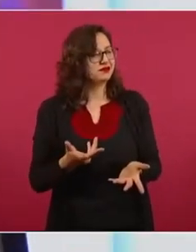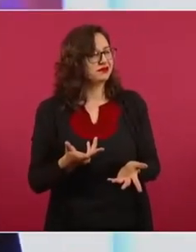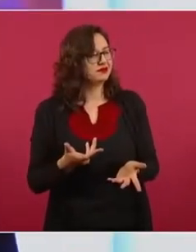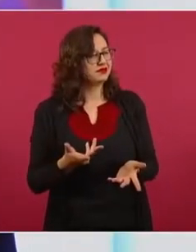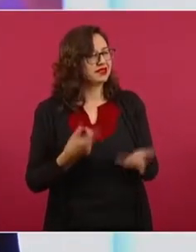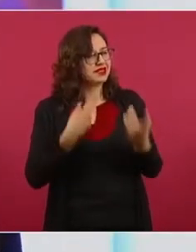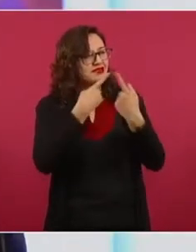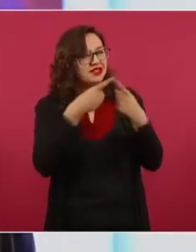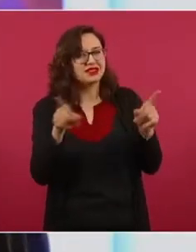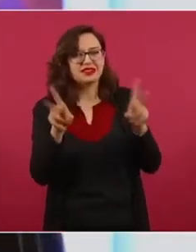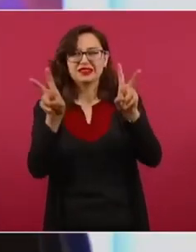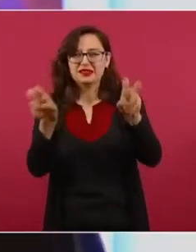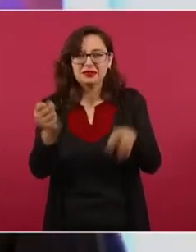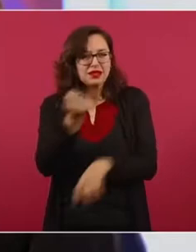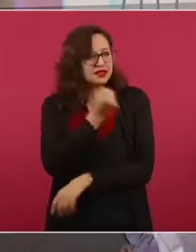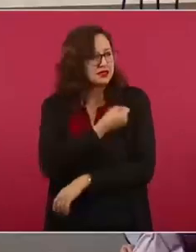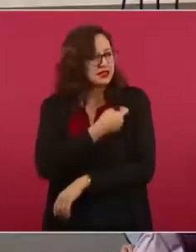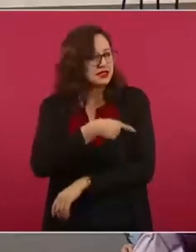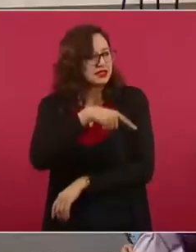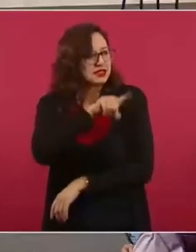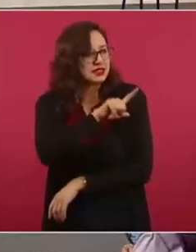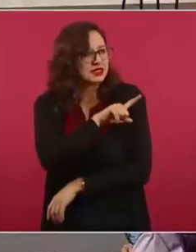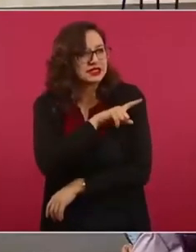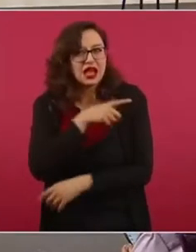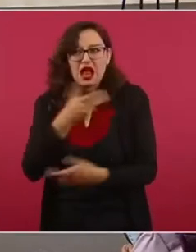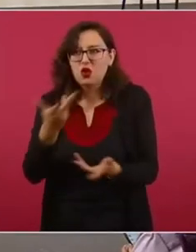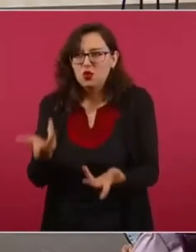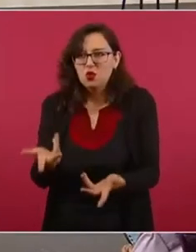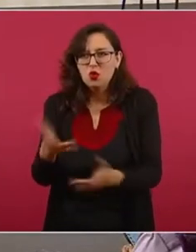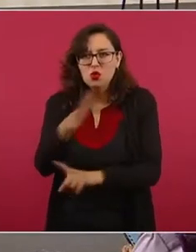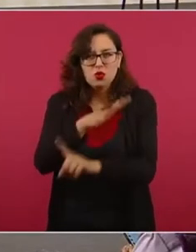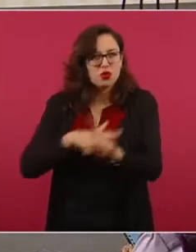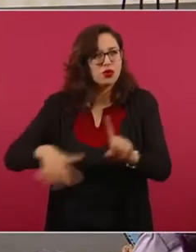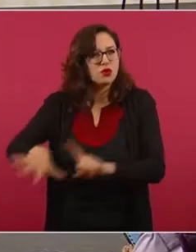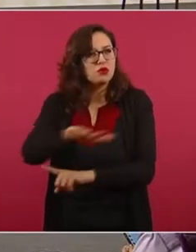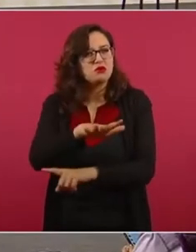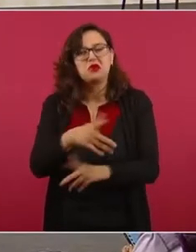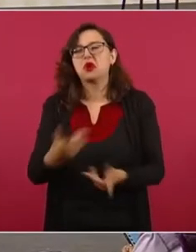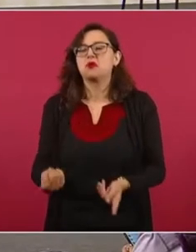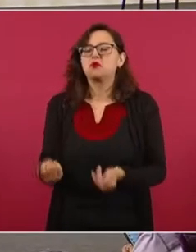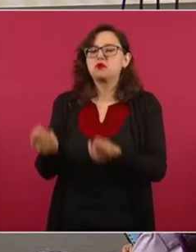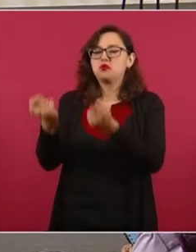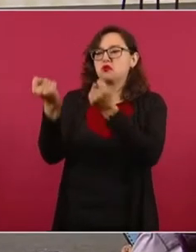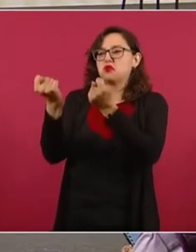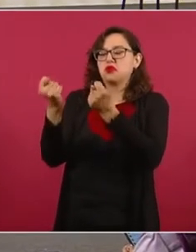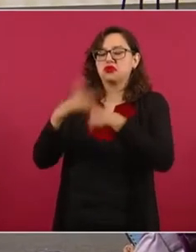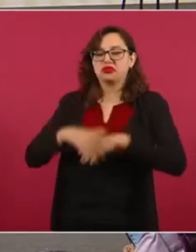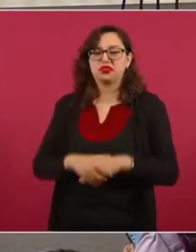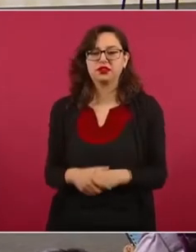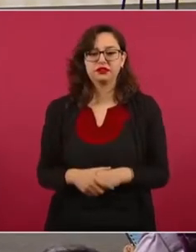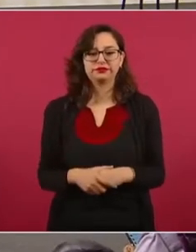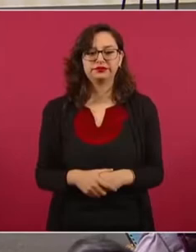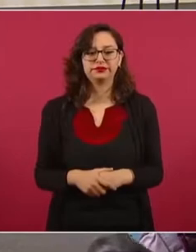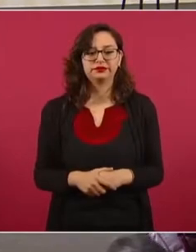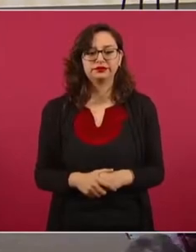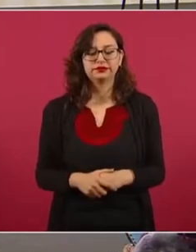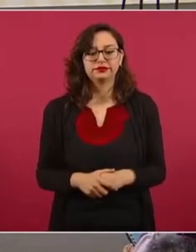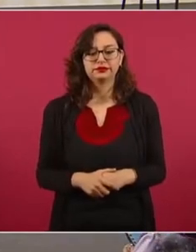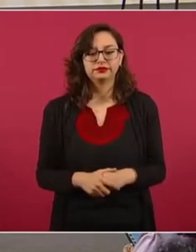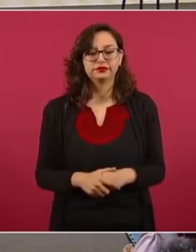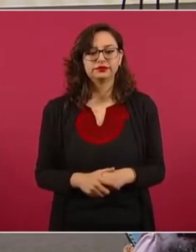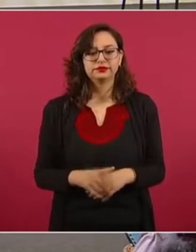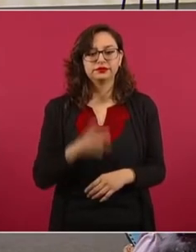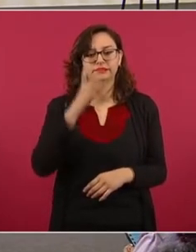verdadero despropósito con aroma a Philip Morris. Y bueno, en un tercer